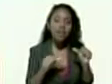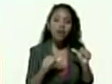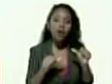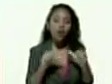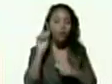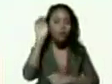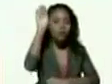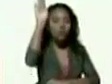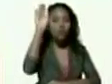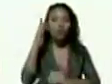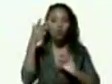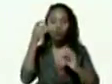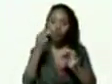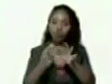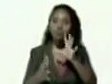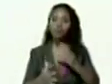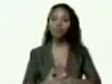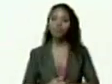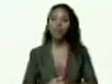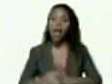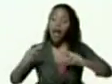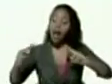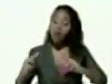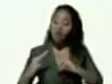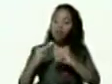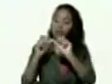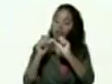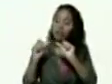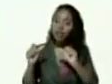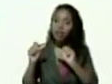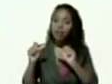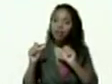un encuentro permanente